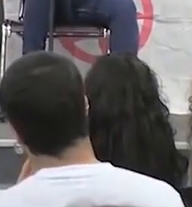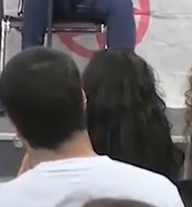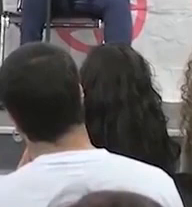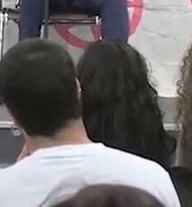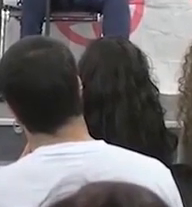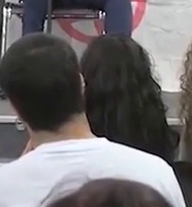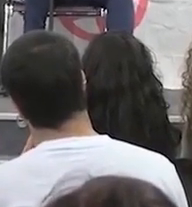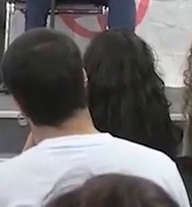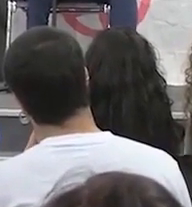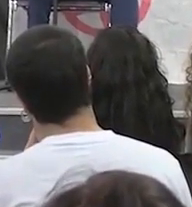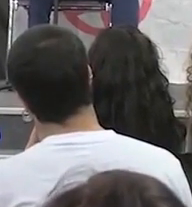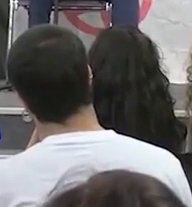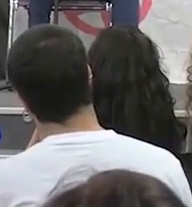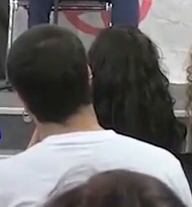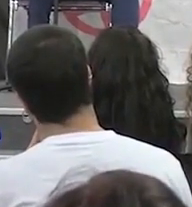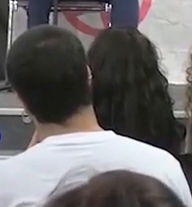Arromalei,